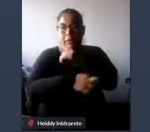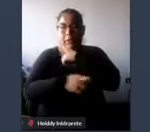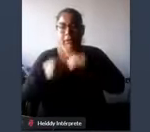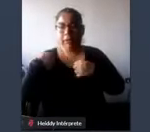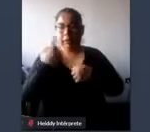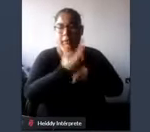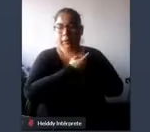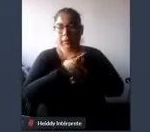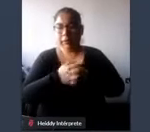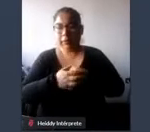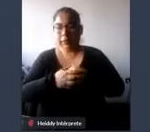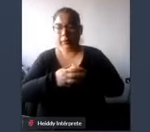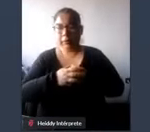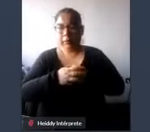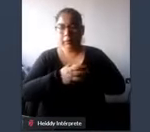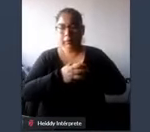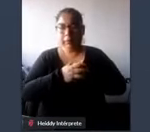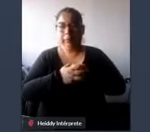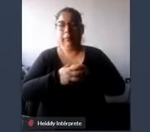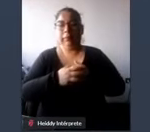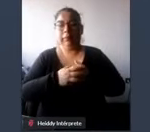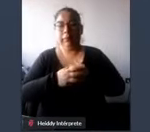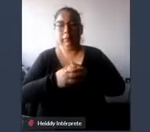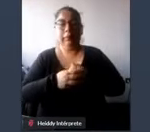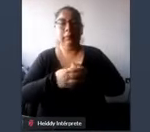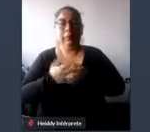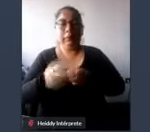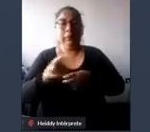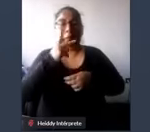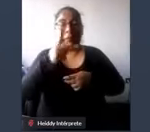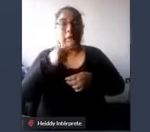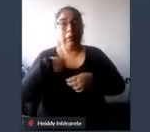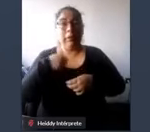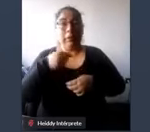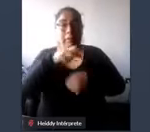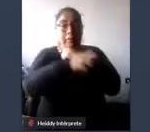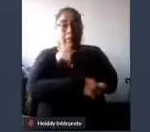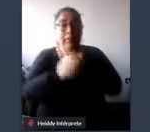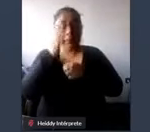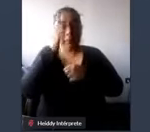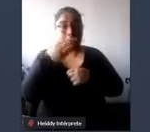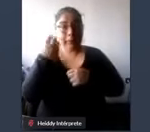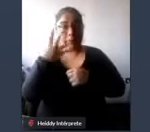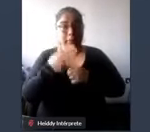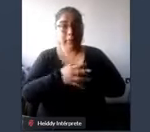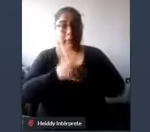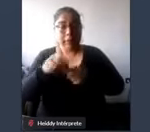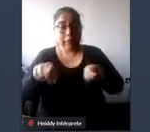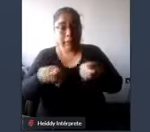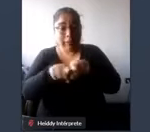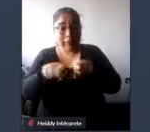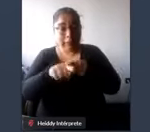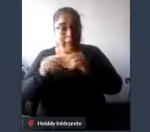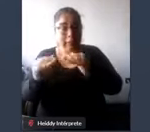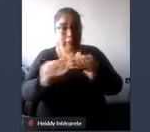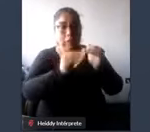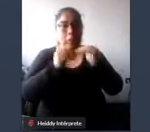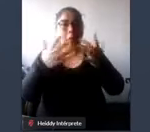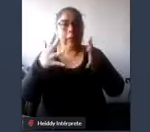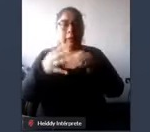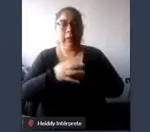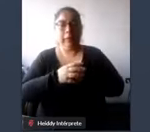todo lo que ustedes quieran un país maravilloso pero este país de equidad no tiene nada